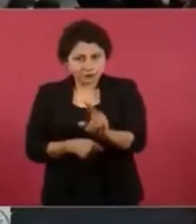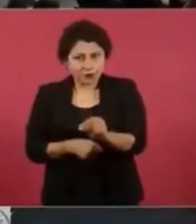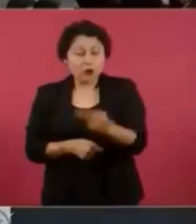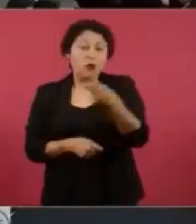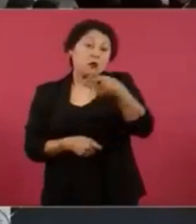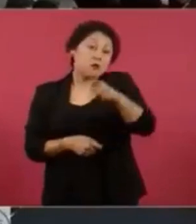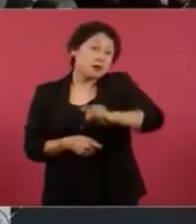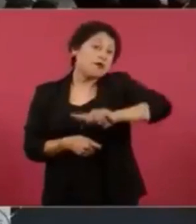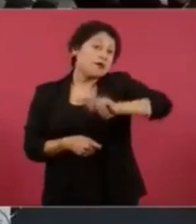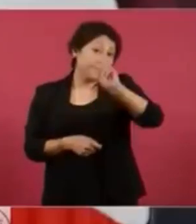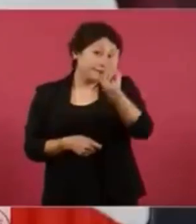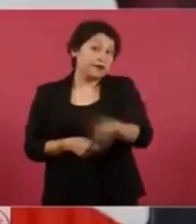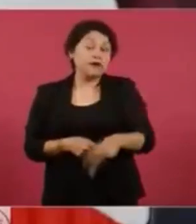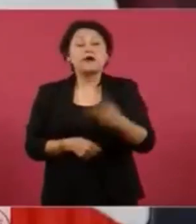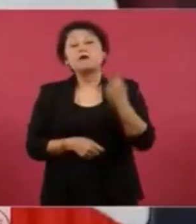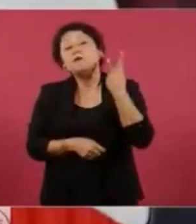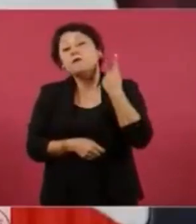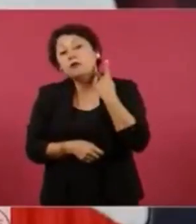los resultados.